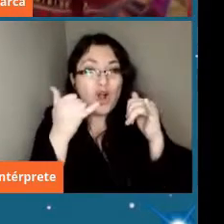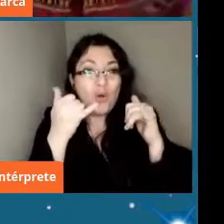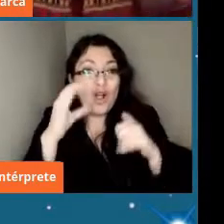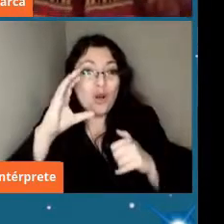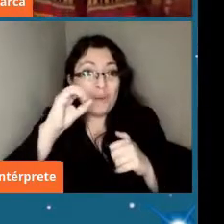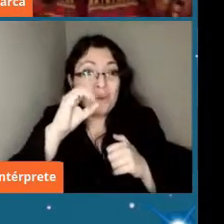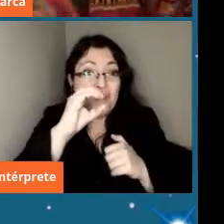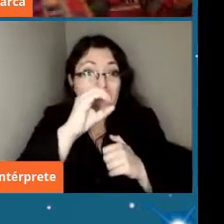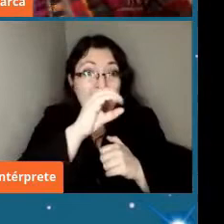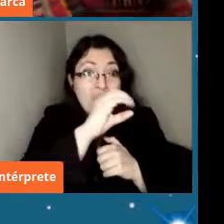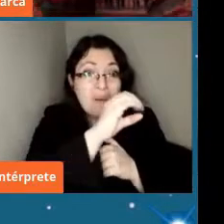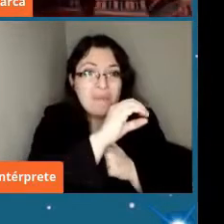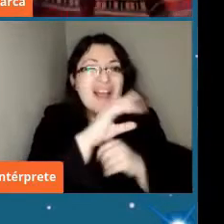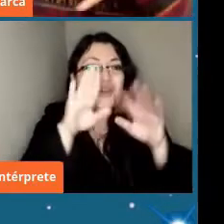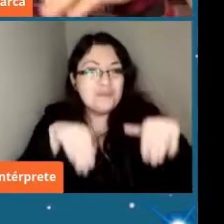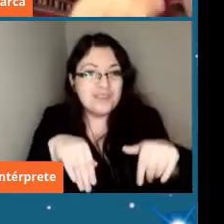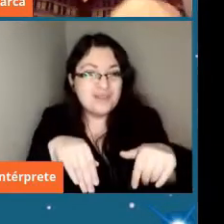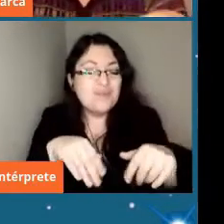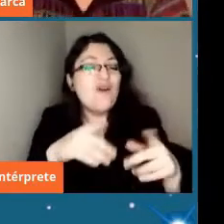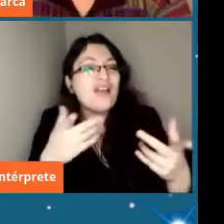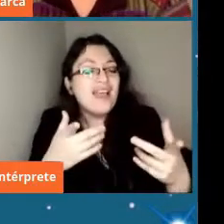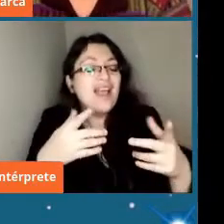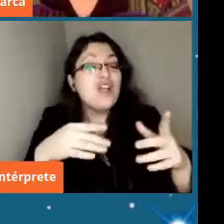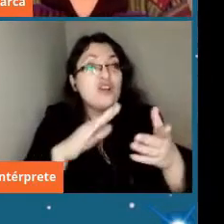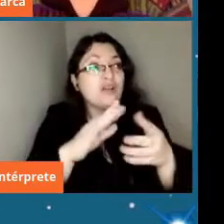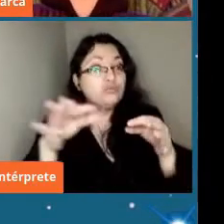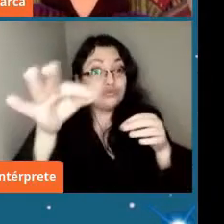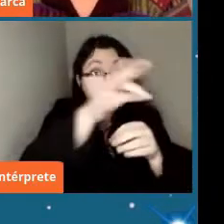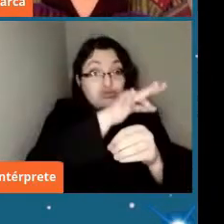comiendo el material que está en su órbita